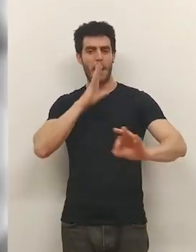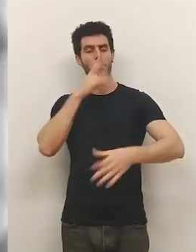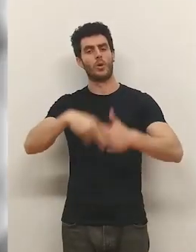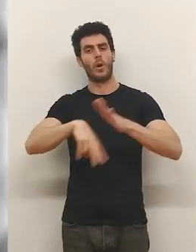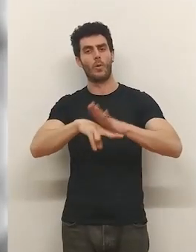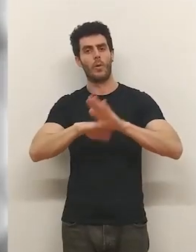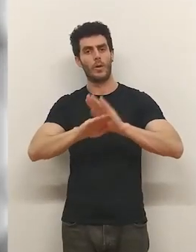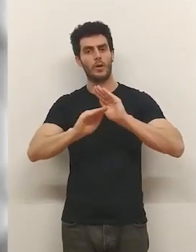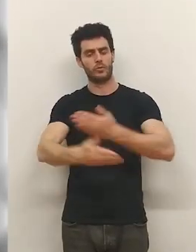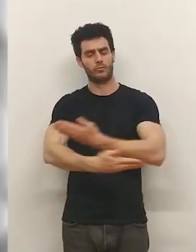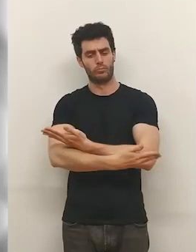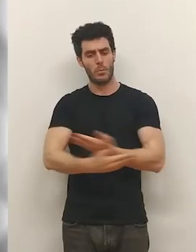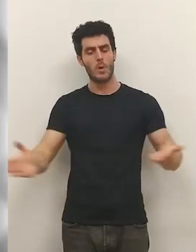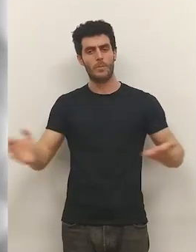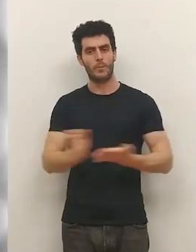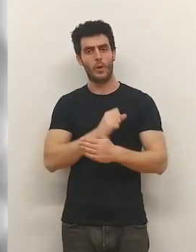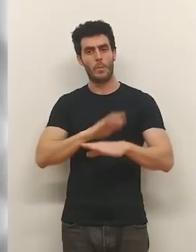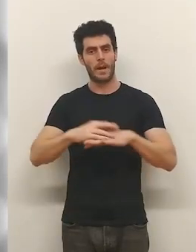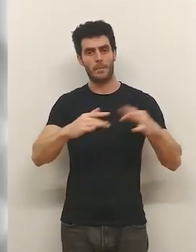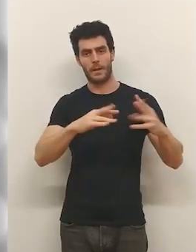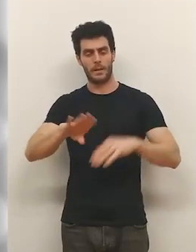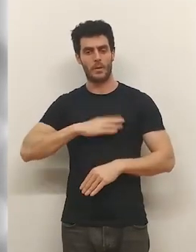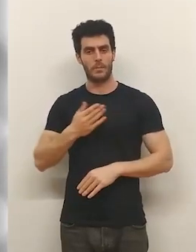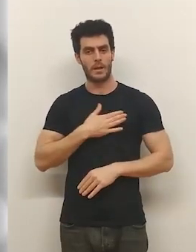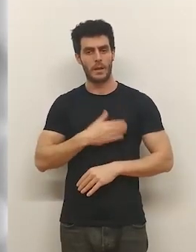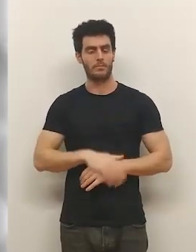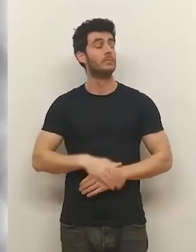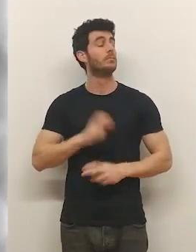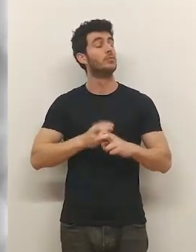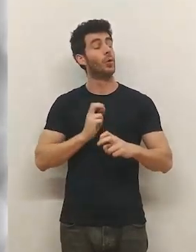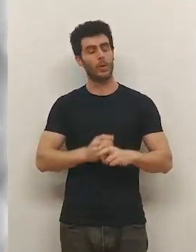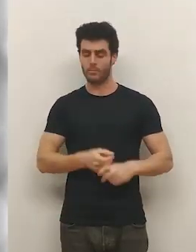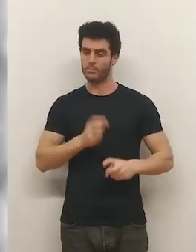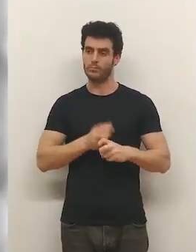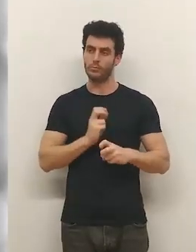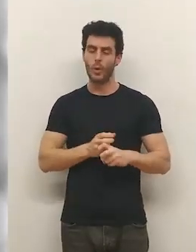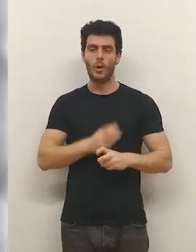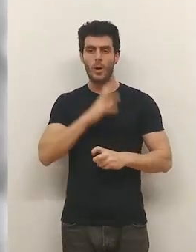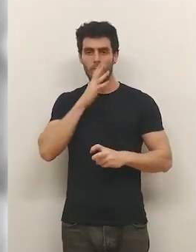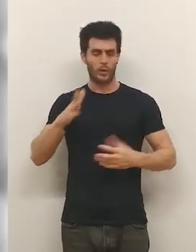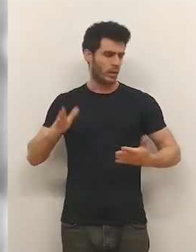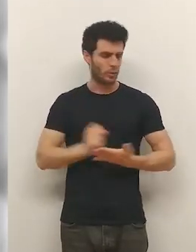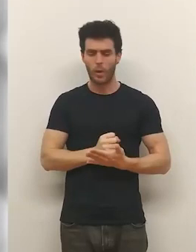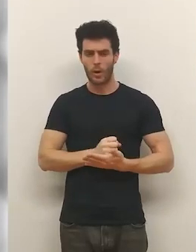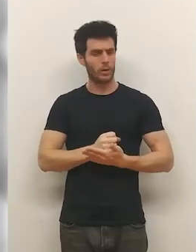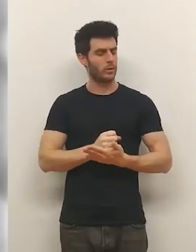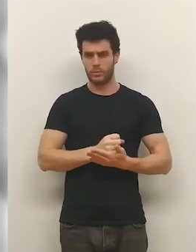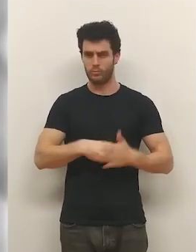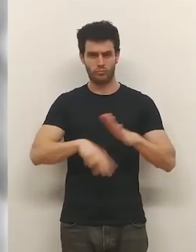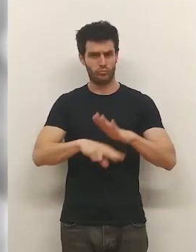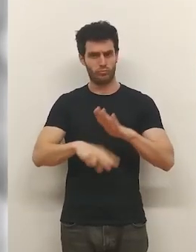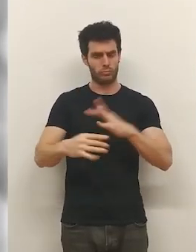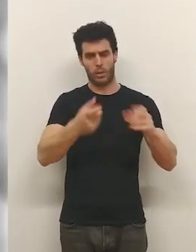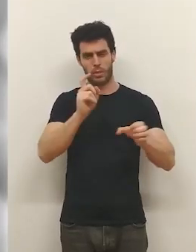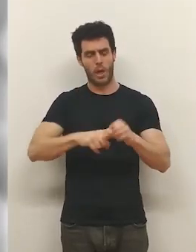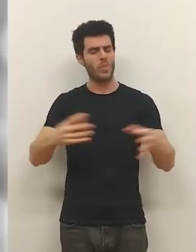jugadores están disponibles para el encuentro de mañana. Va a ser duro, va a ser duro elegir porque todos se merecen jugar y todos se merecen